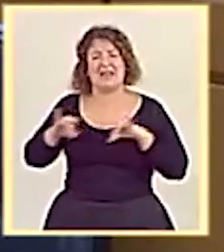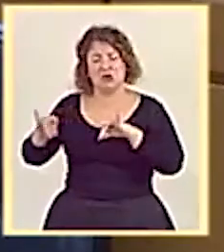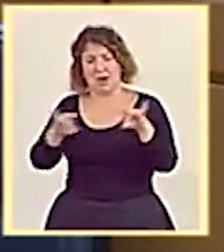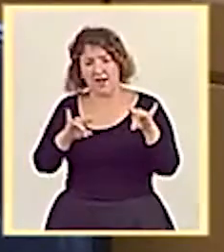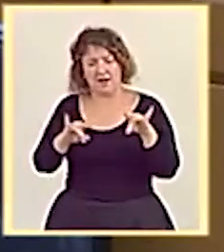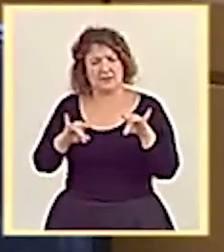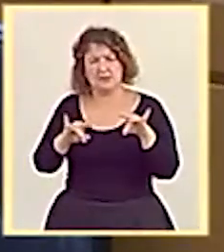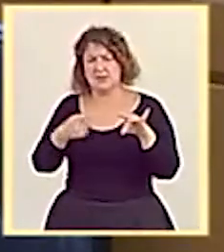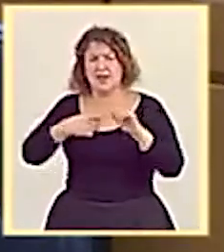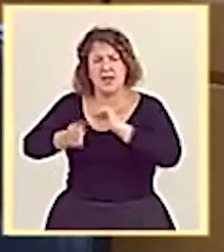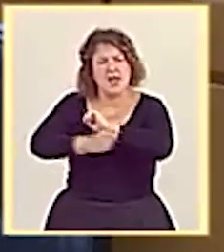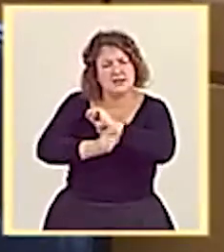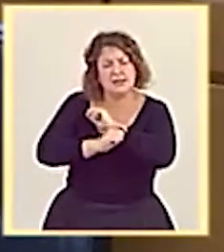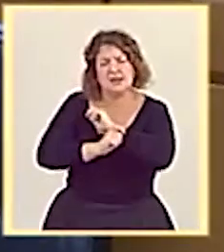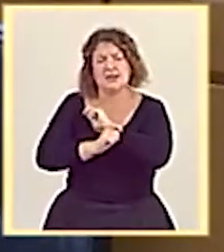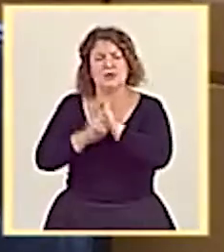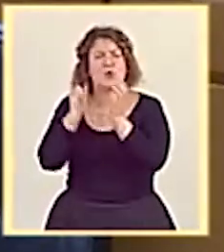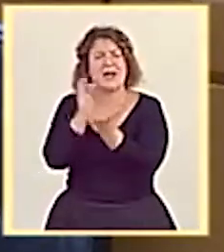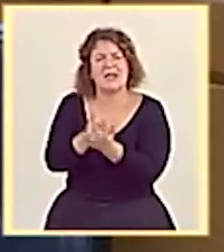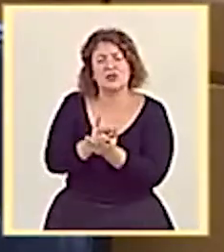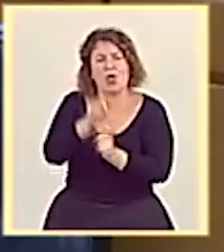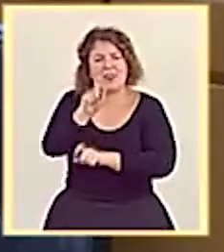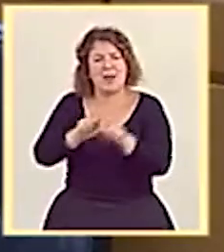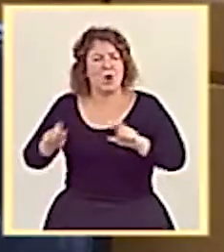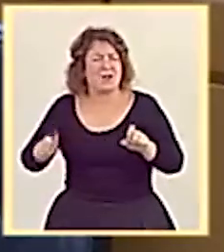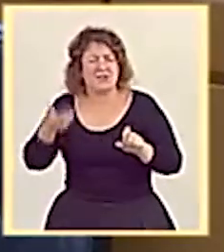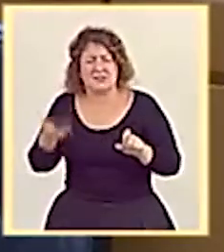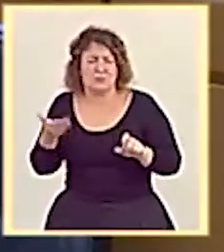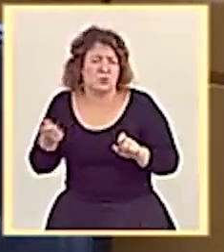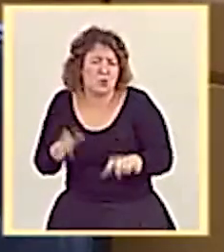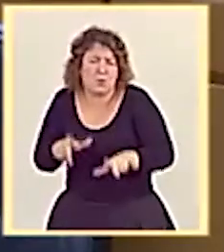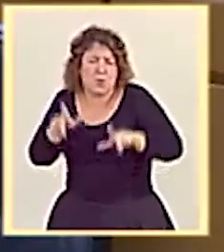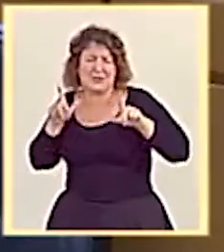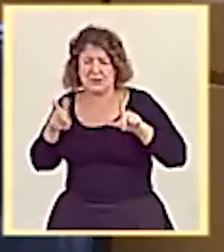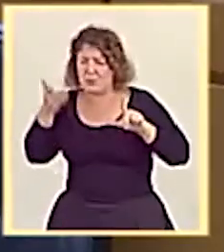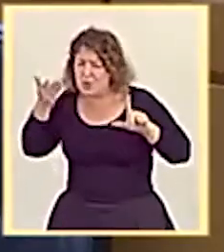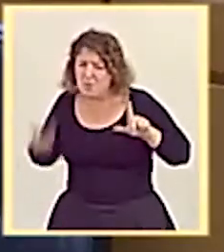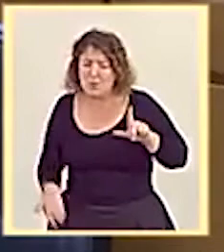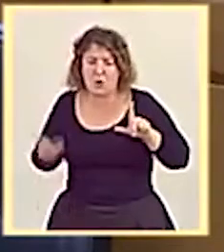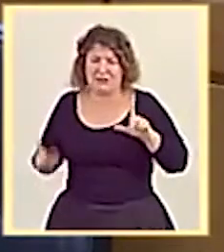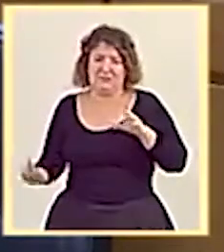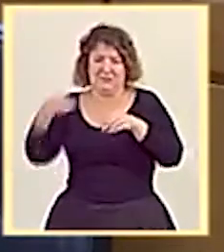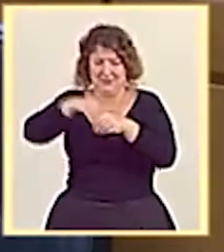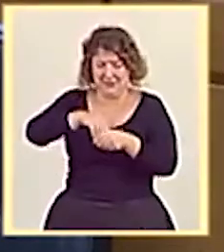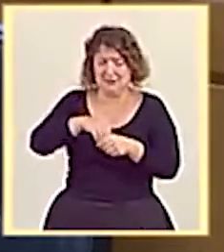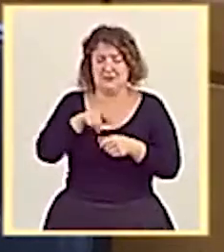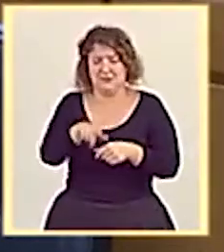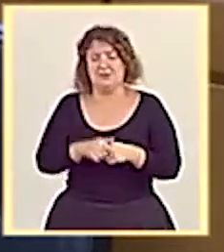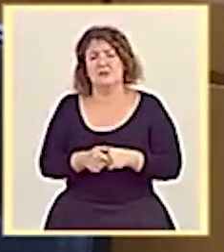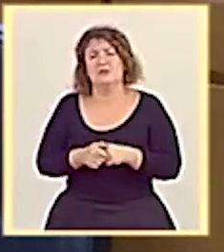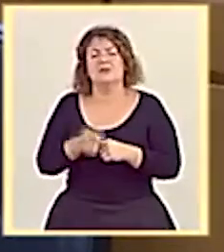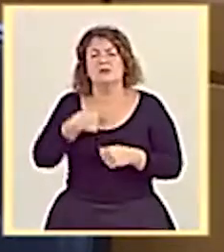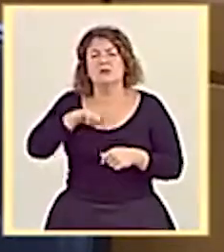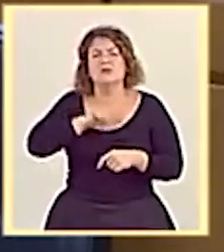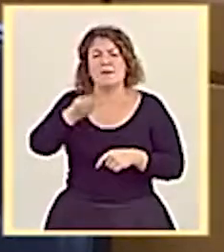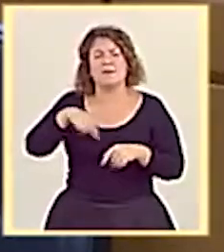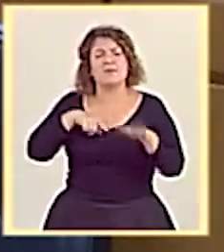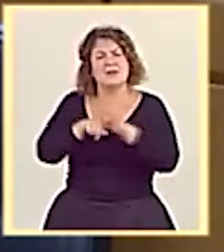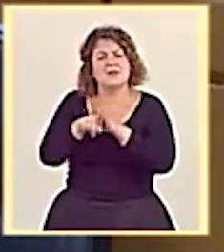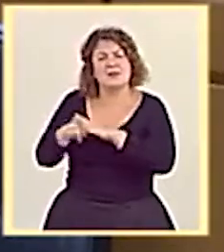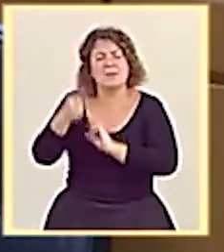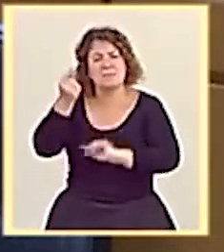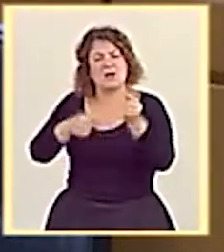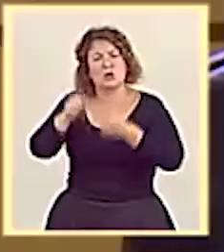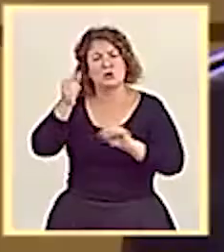de él toda la estrategia de reto demográfico cobra un protagonismo fundamental. Y decirle también, señoría, que estamos tramitando ahora los